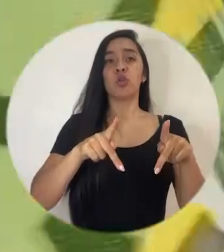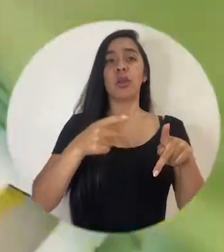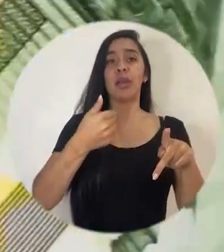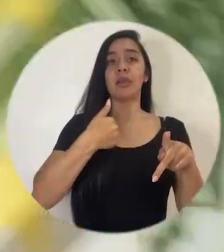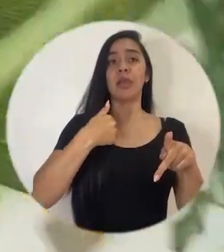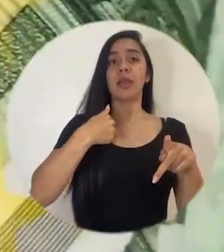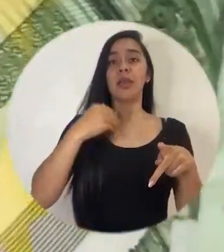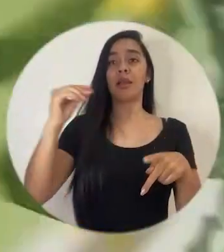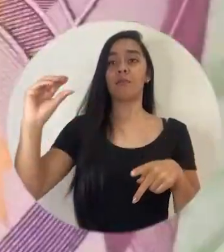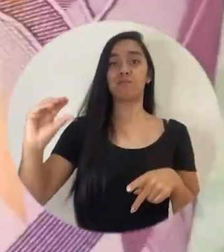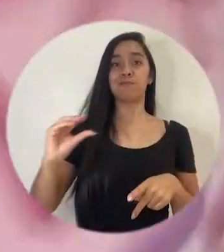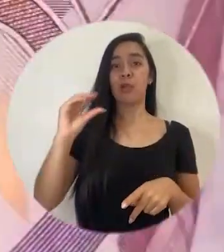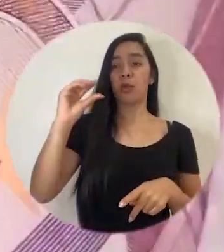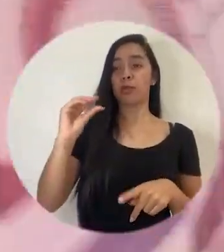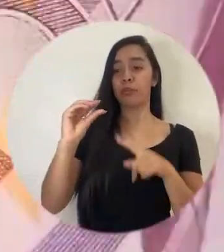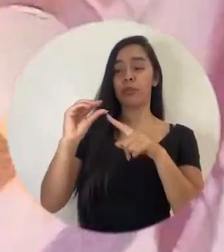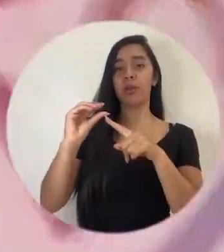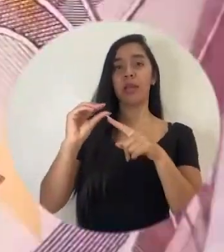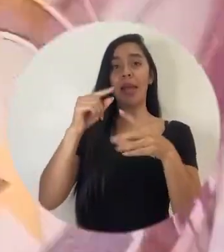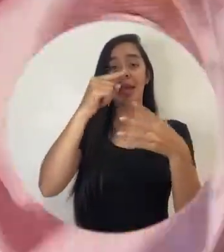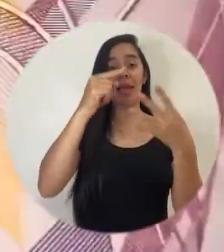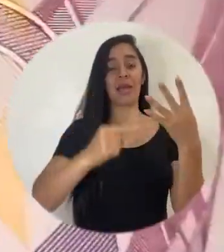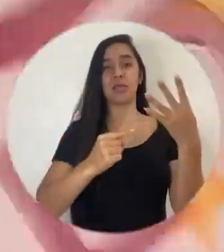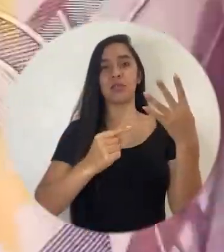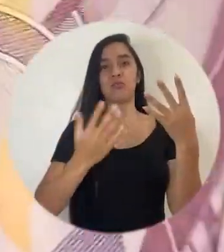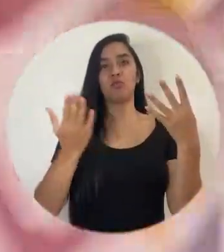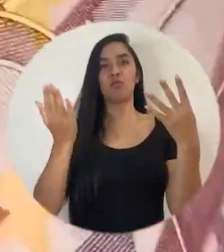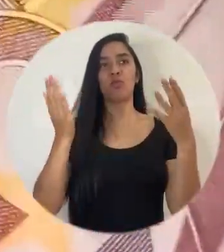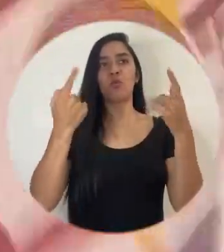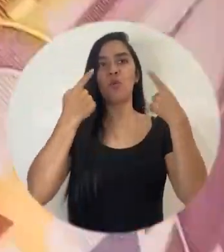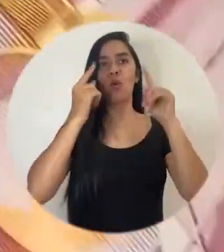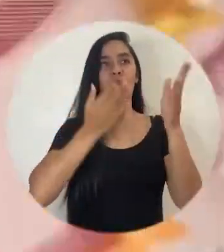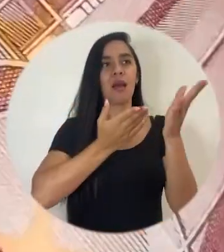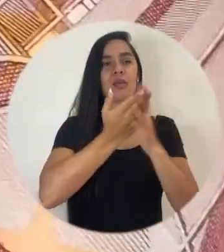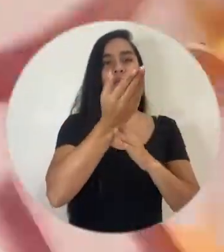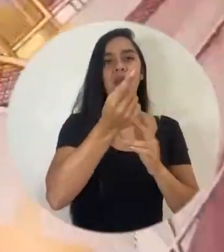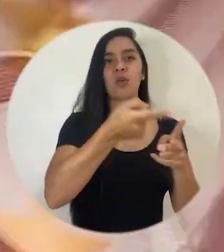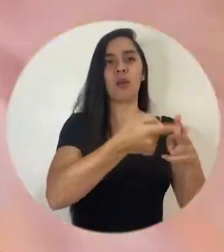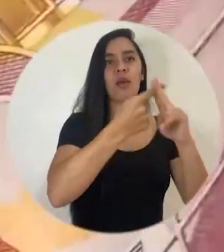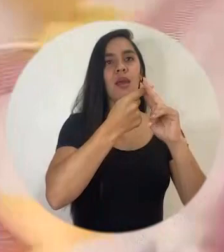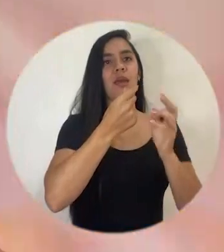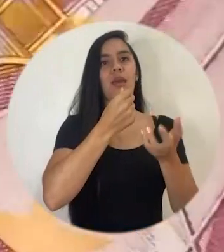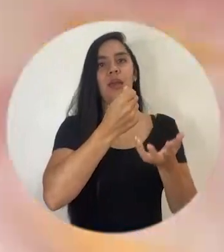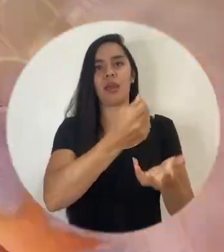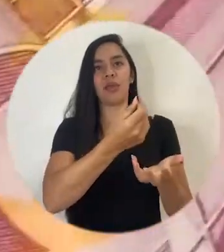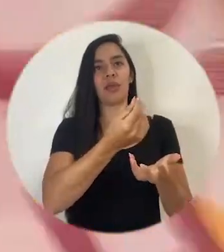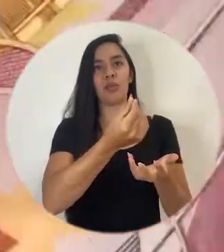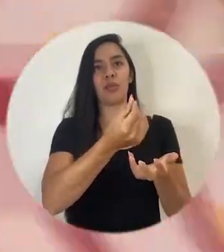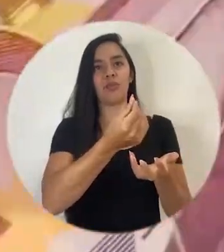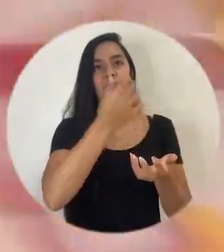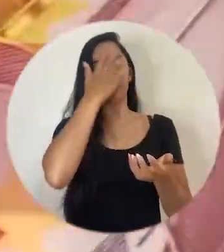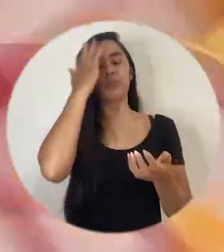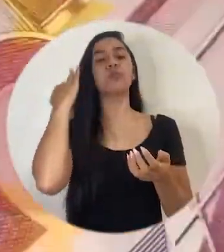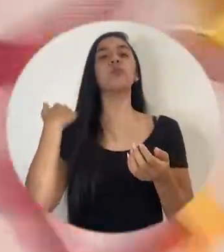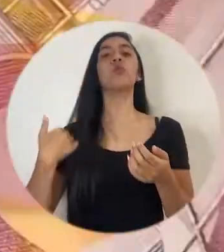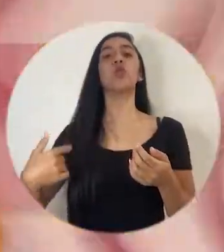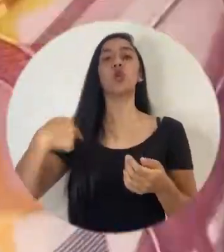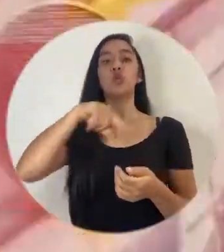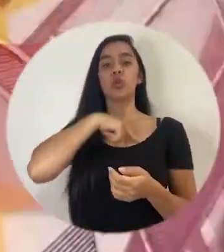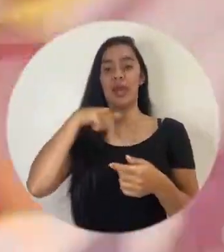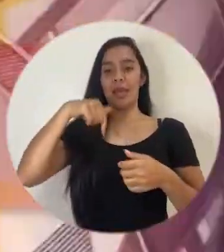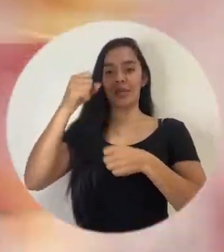tiene los ingresos más bajos ya sufrían en algún grado importante de exclusión. Estamos